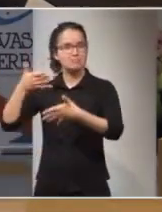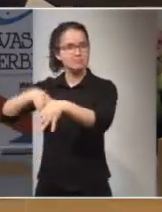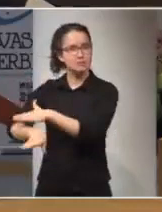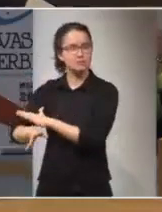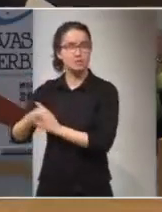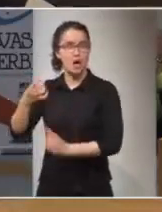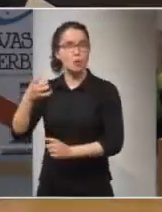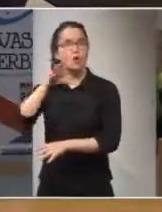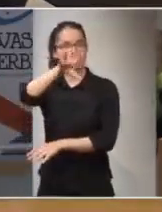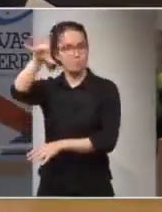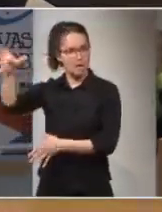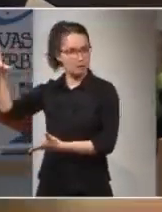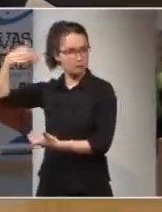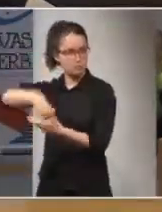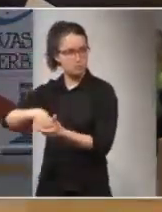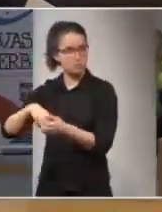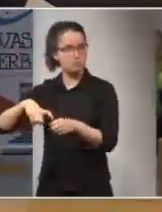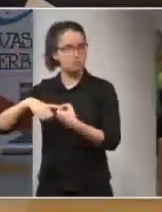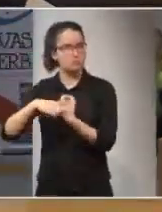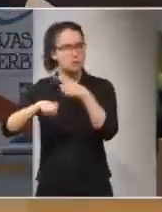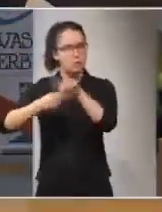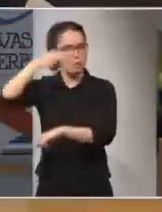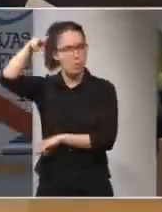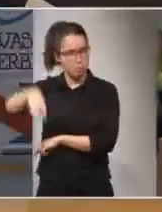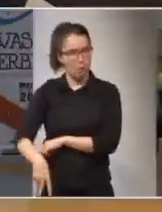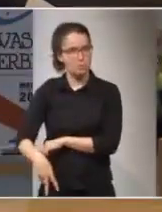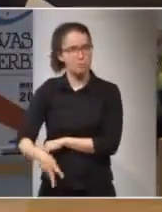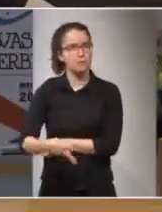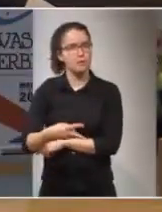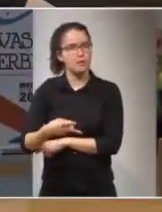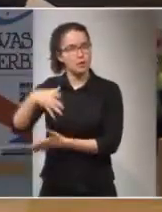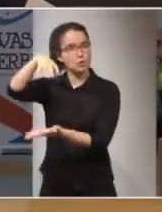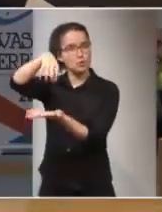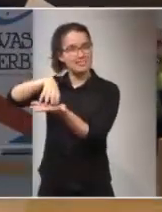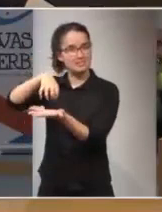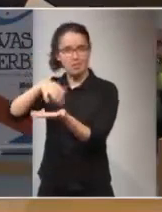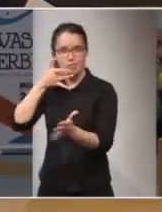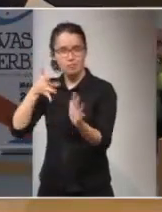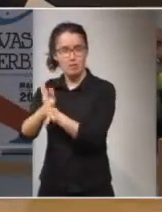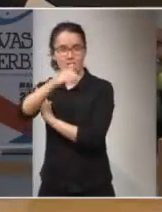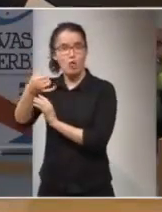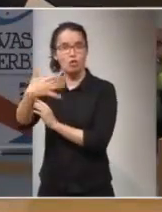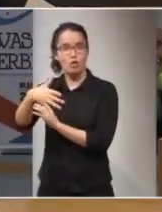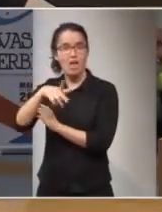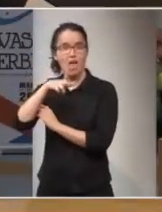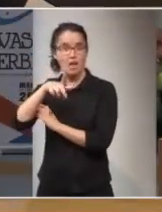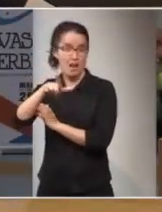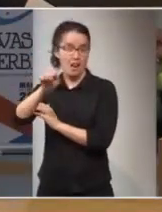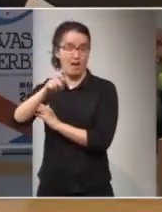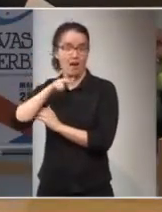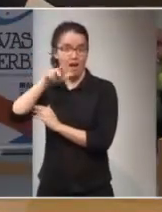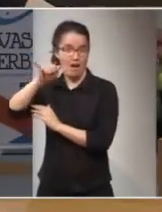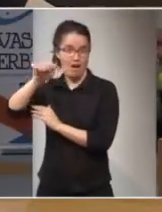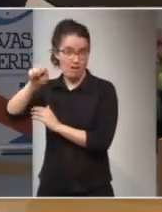una serie de países que lo ratificaron, que tiene su sede permanente en la Haya y desde allí